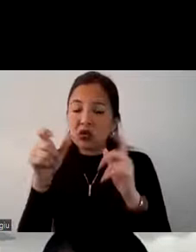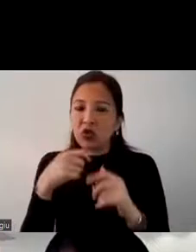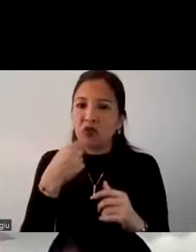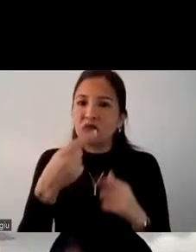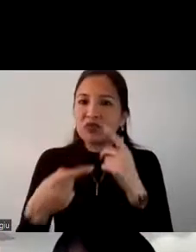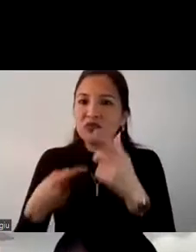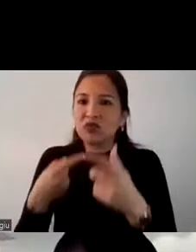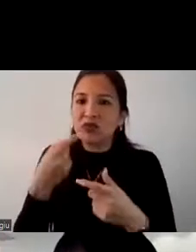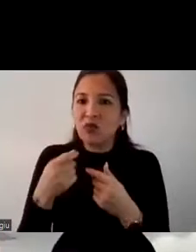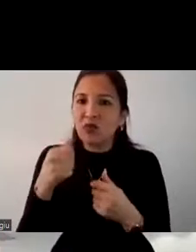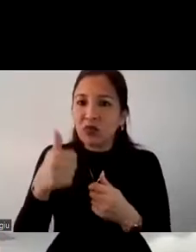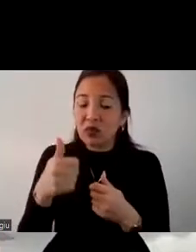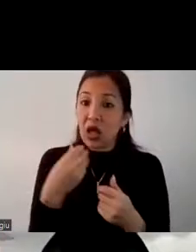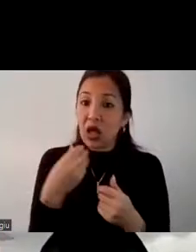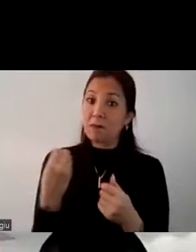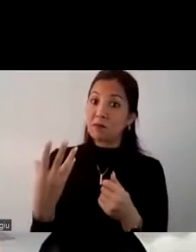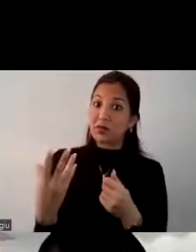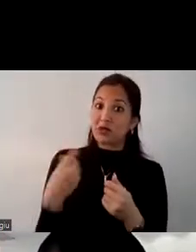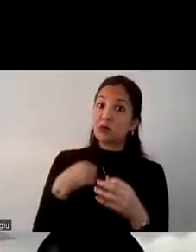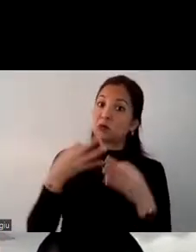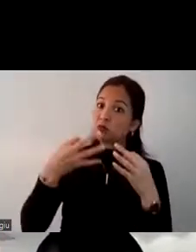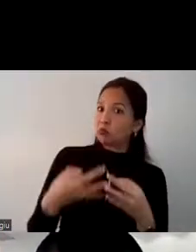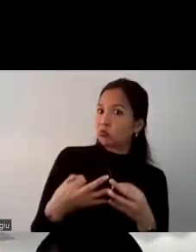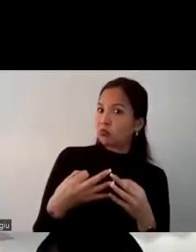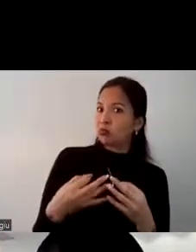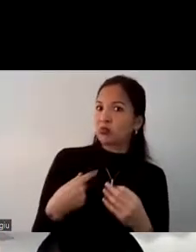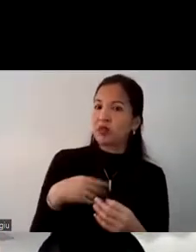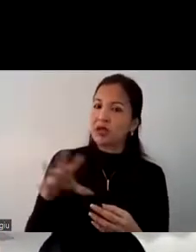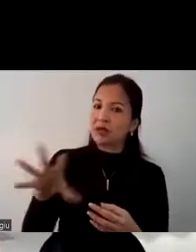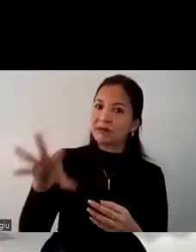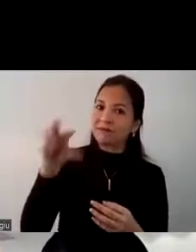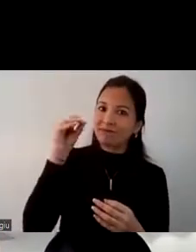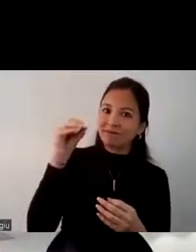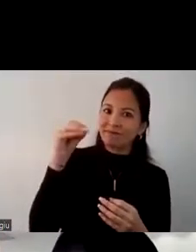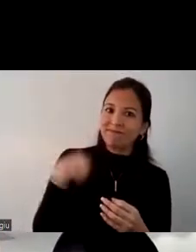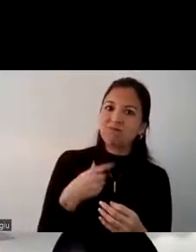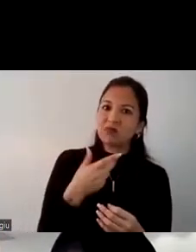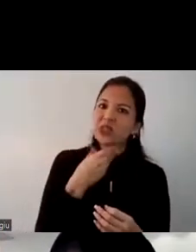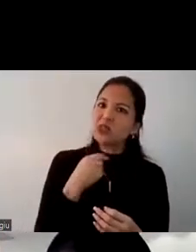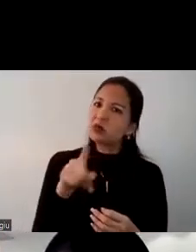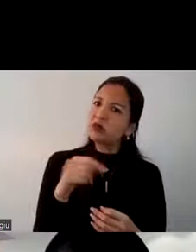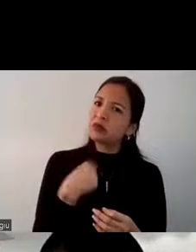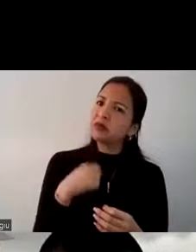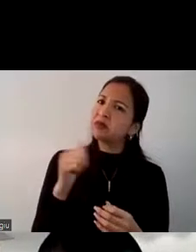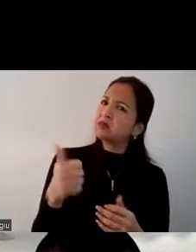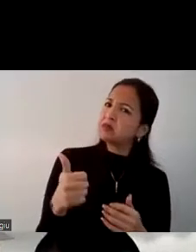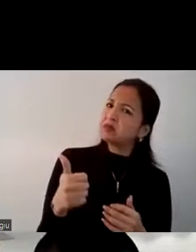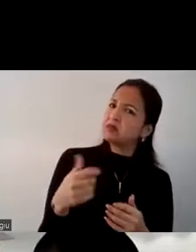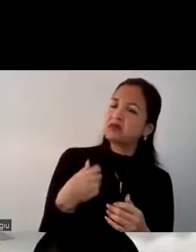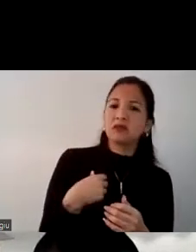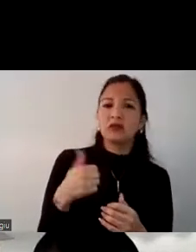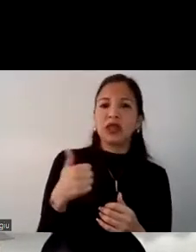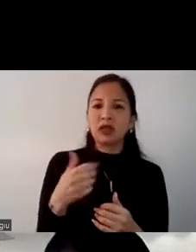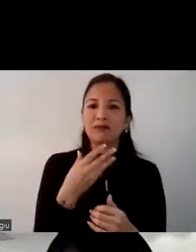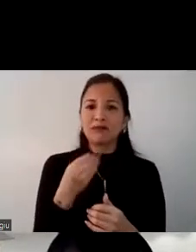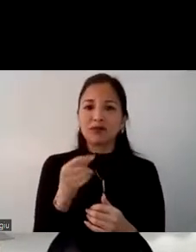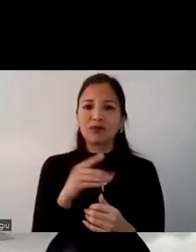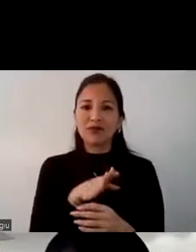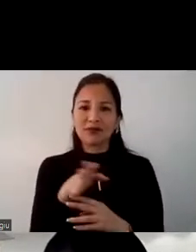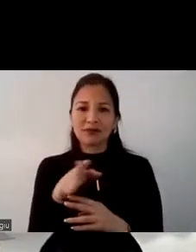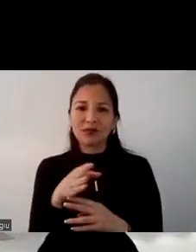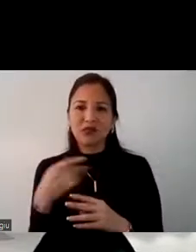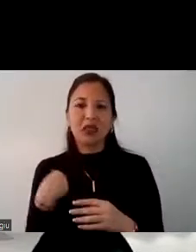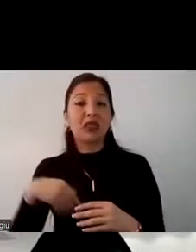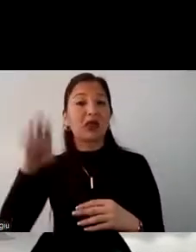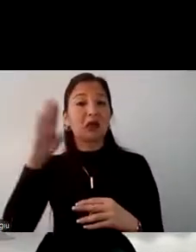un comentario sincero donde uno podría sacar información y decir ah ok mira lo comentó tal persona posiblemente